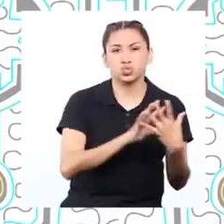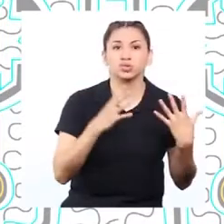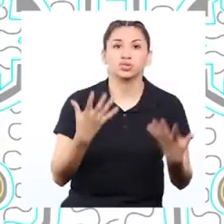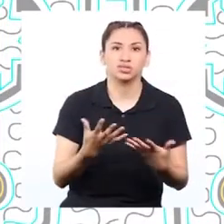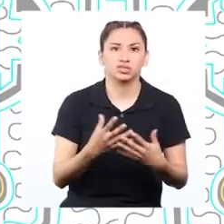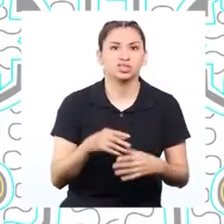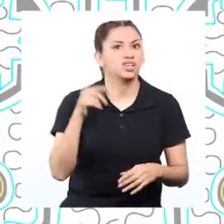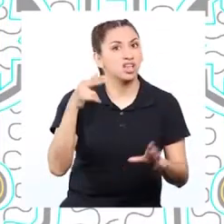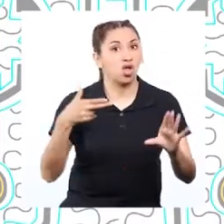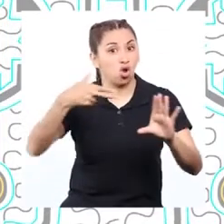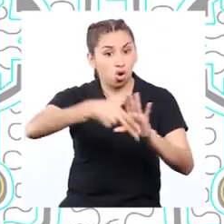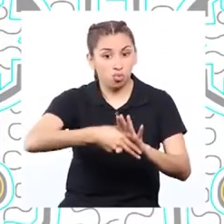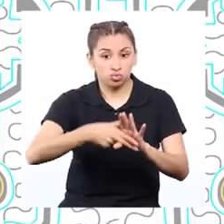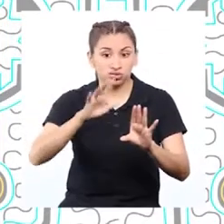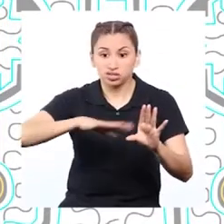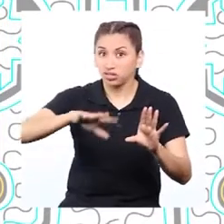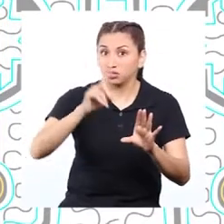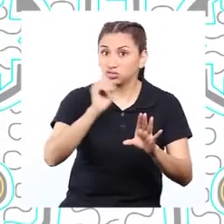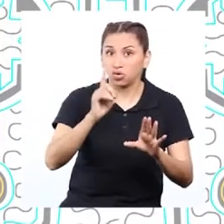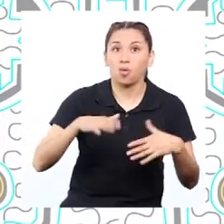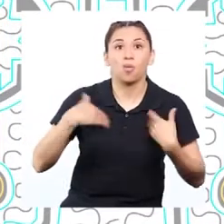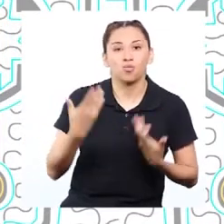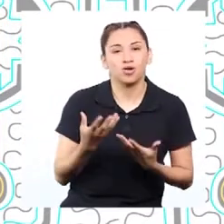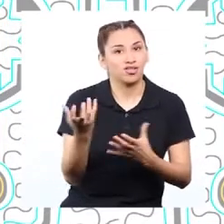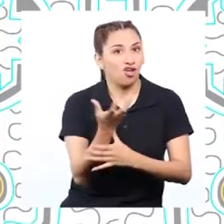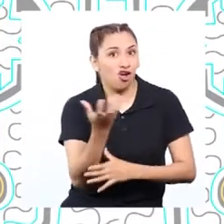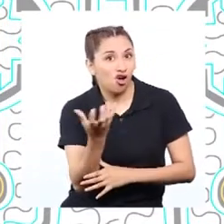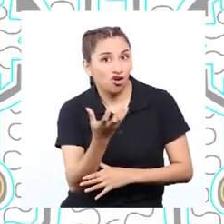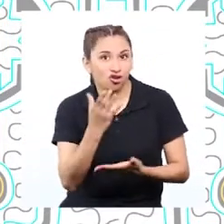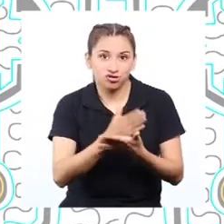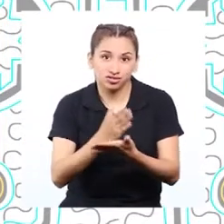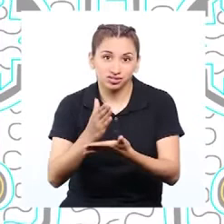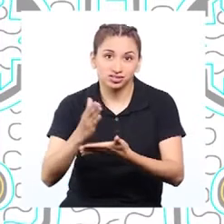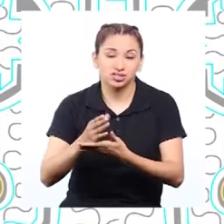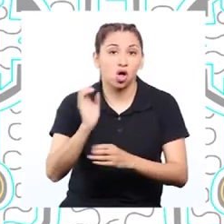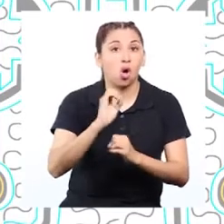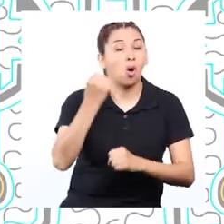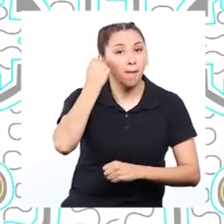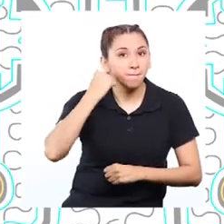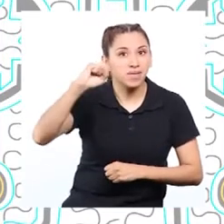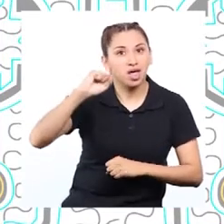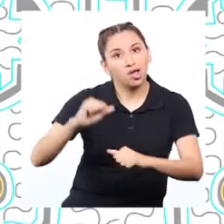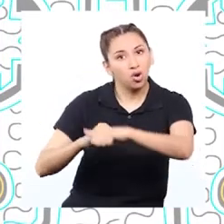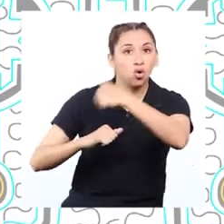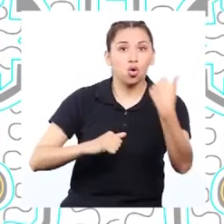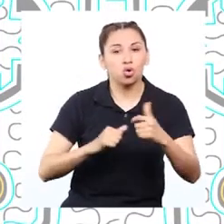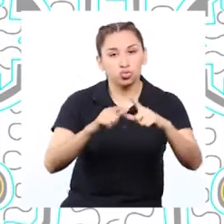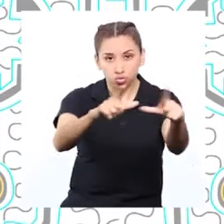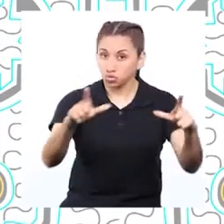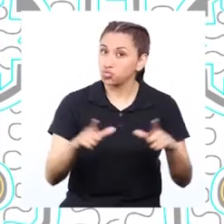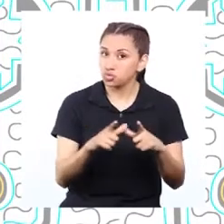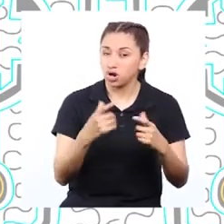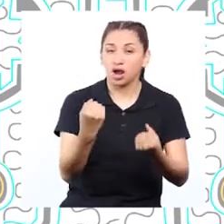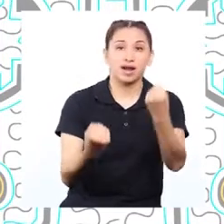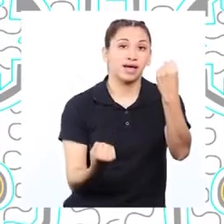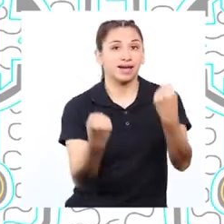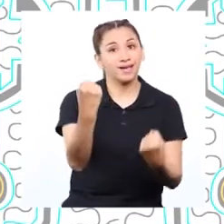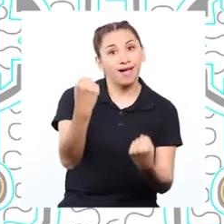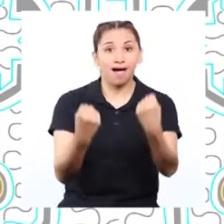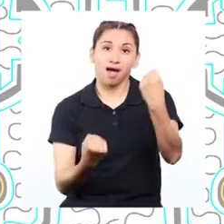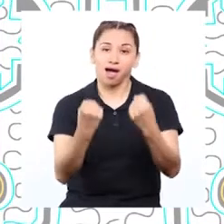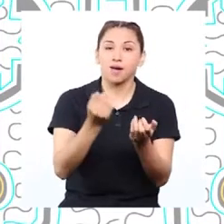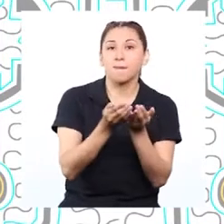Sin los combustibles fósiles no podríamos cocinar, tampoco podríamos viajar a otras ciudades en